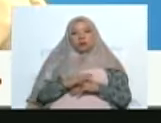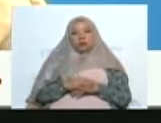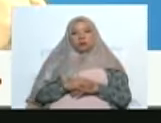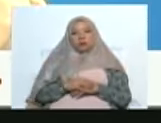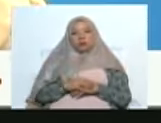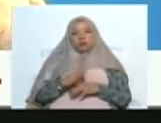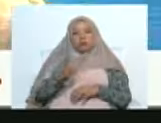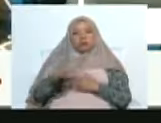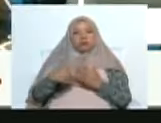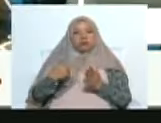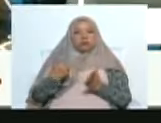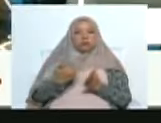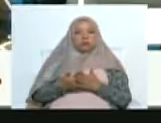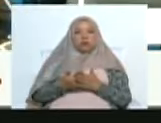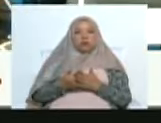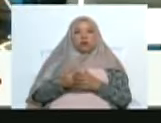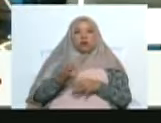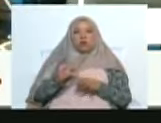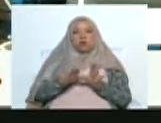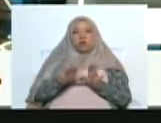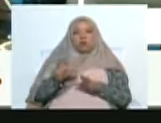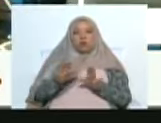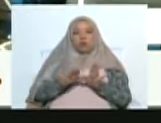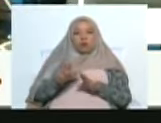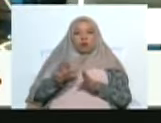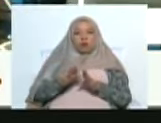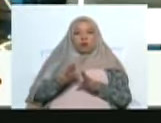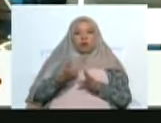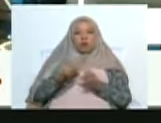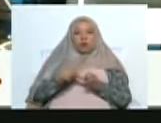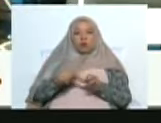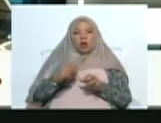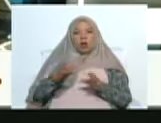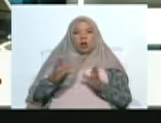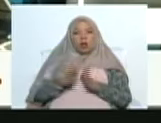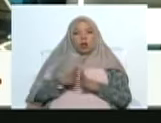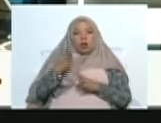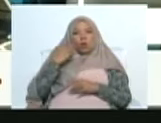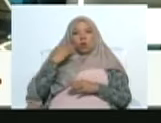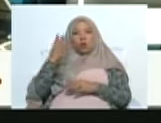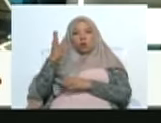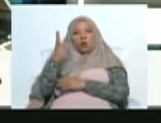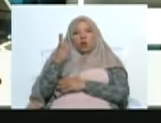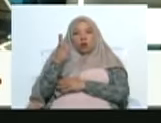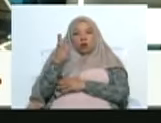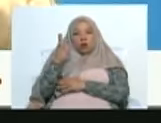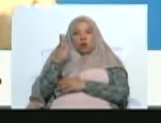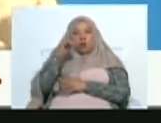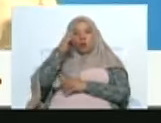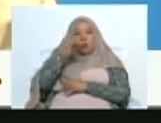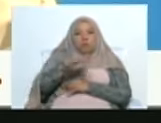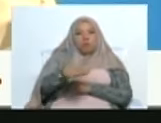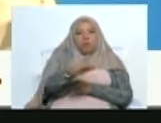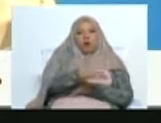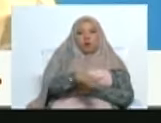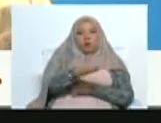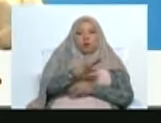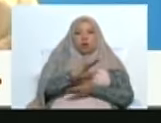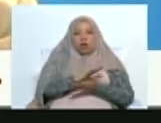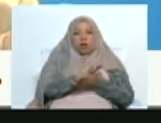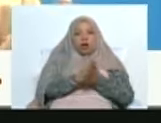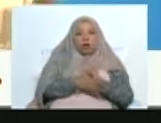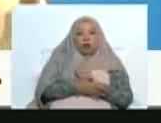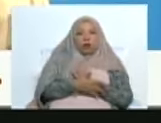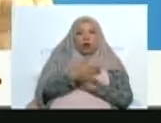no cuidábamos esta cultura que teníamos nosotros los larense, se acababan los pueblos y se acababa esta cultura.